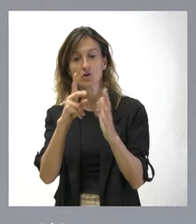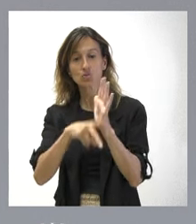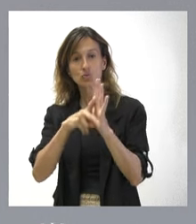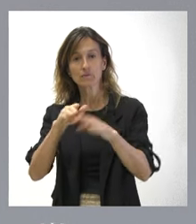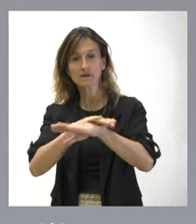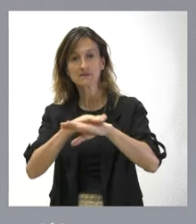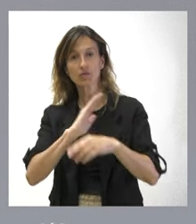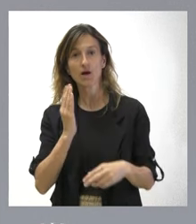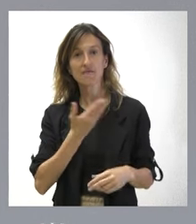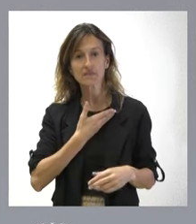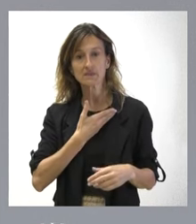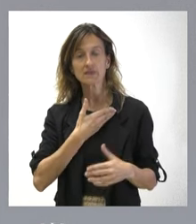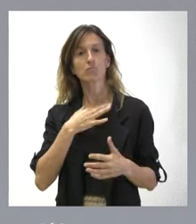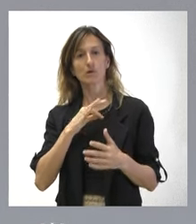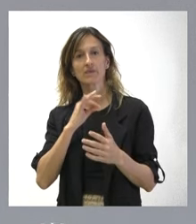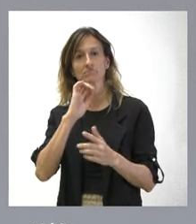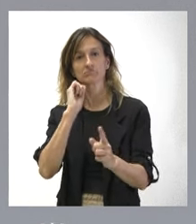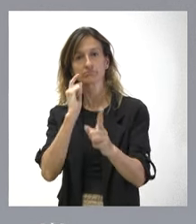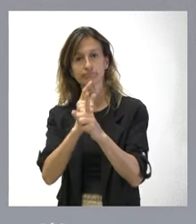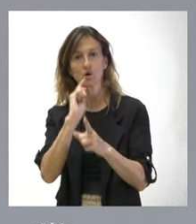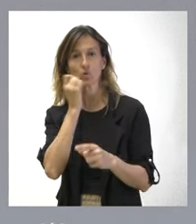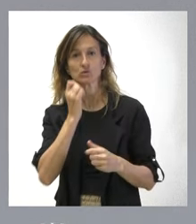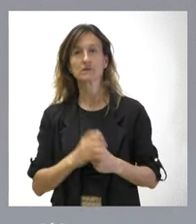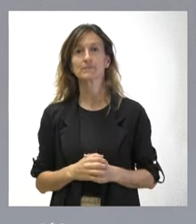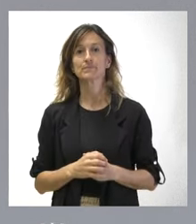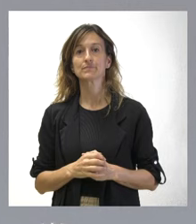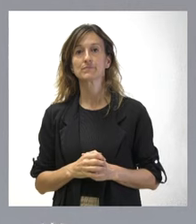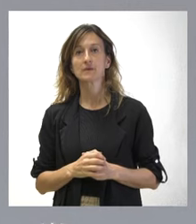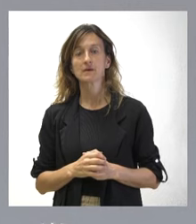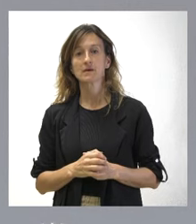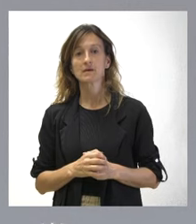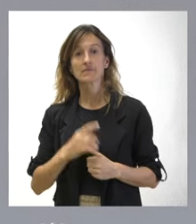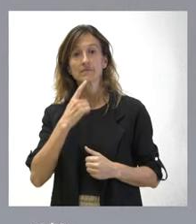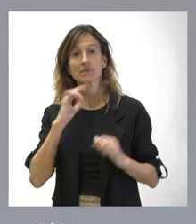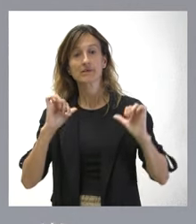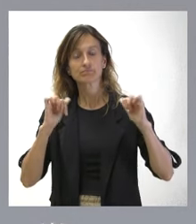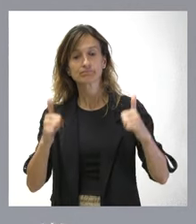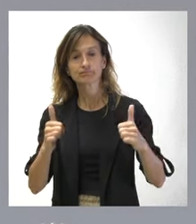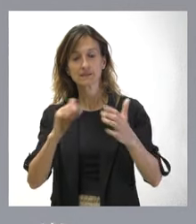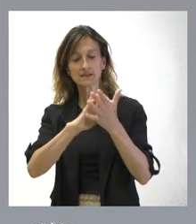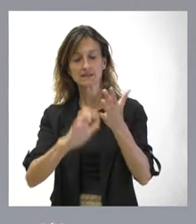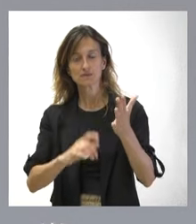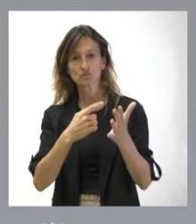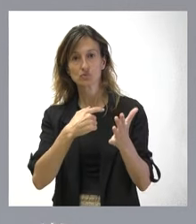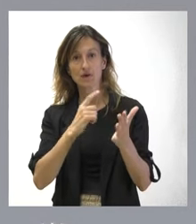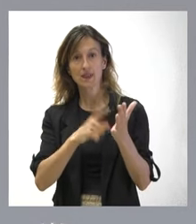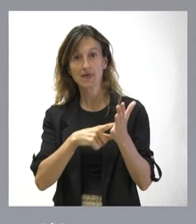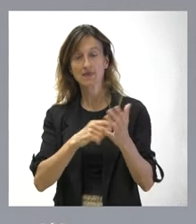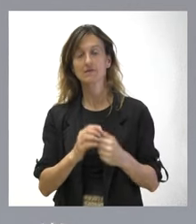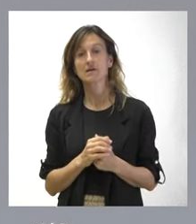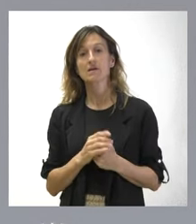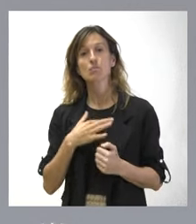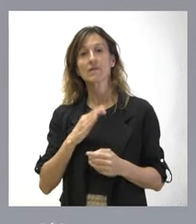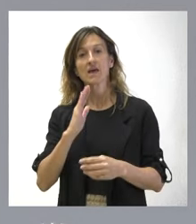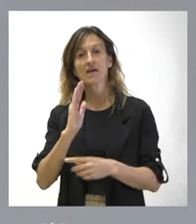Estado, por una ley del Estado. Inicialmente, esto se entendía como que ese texto legal del Estado afectaba a alguna